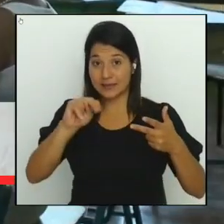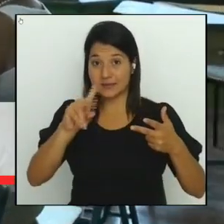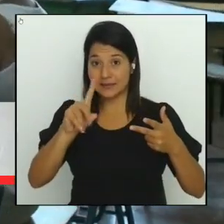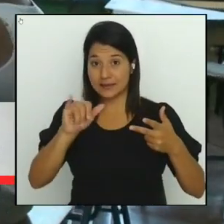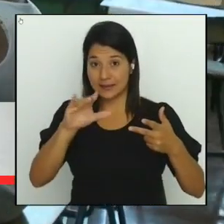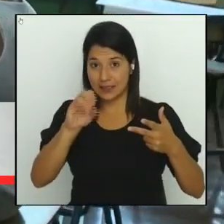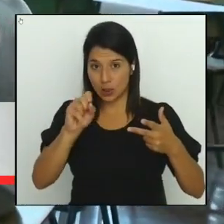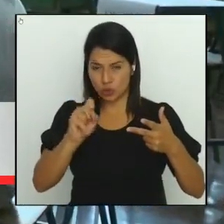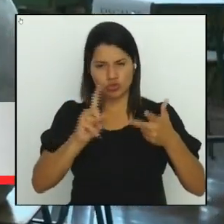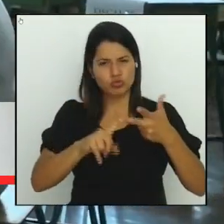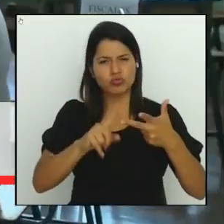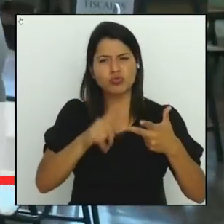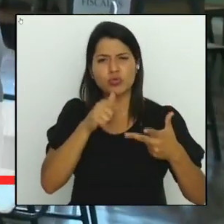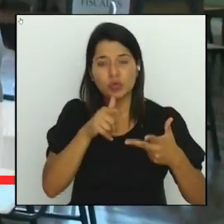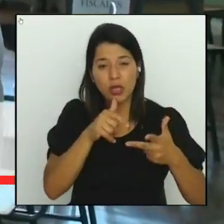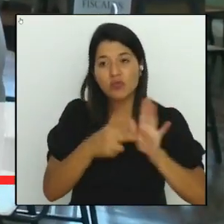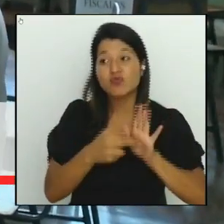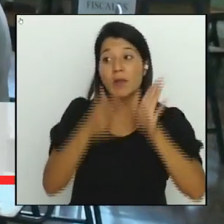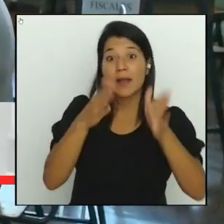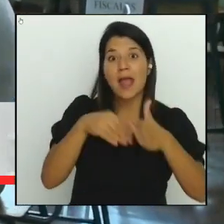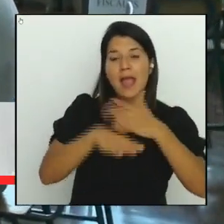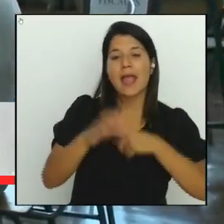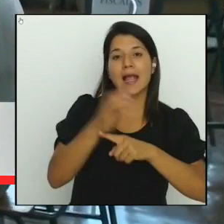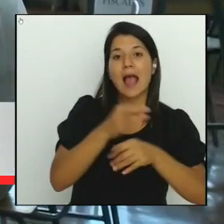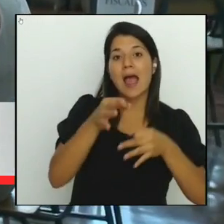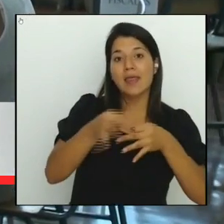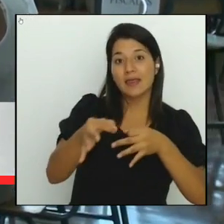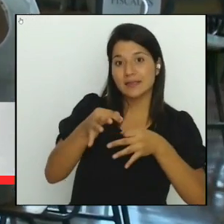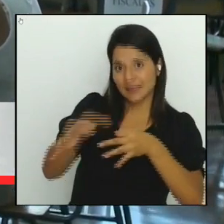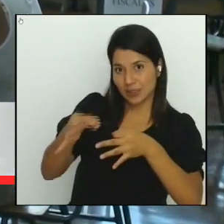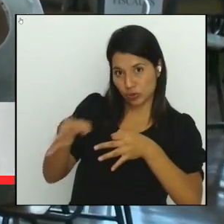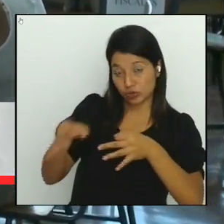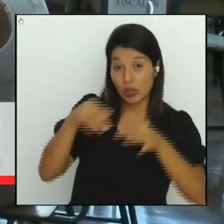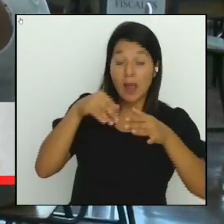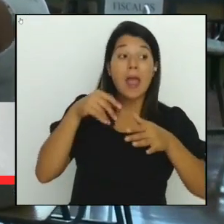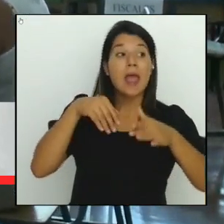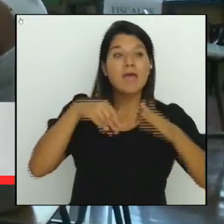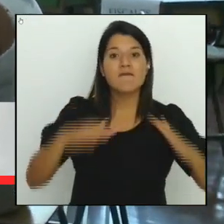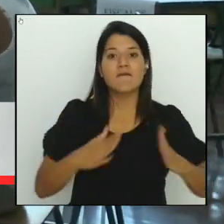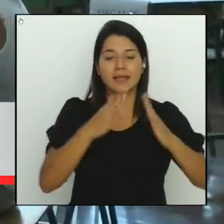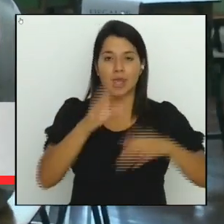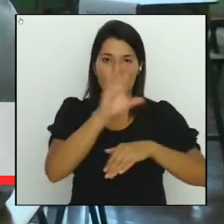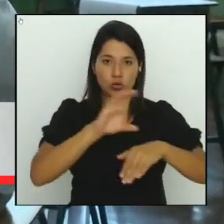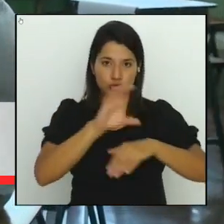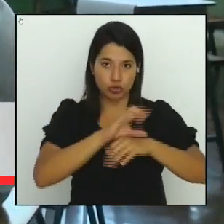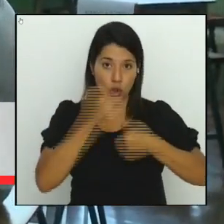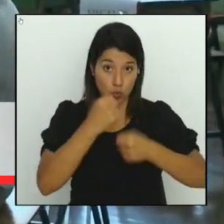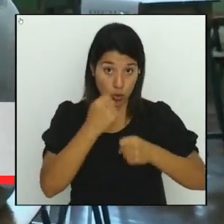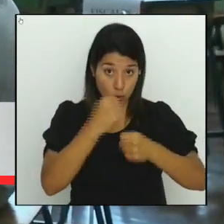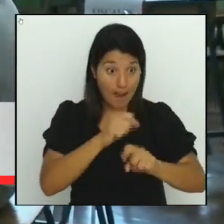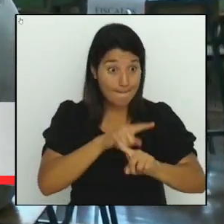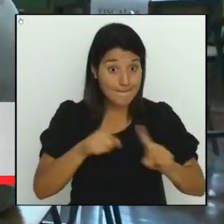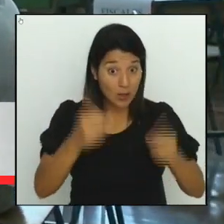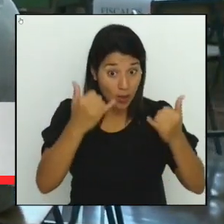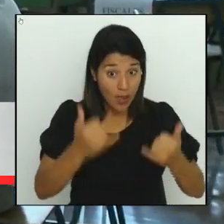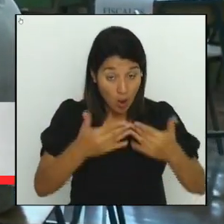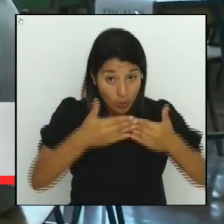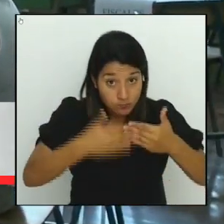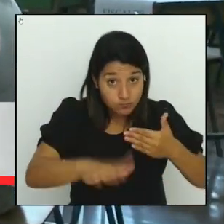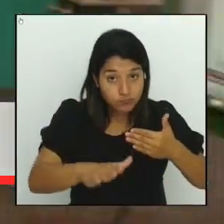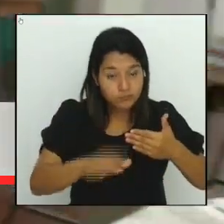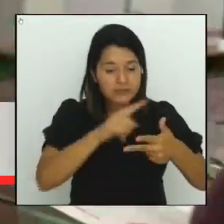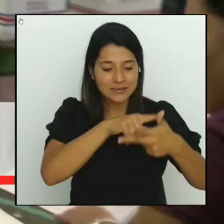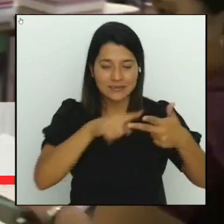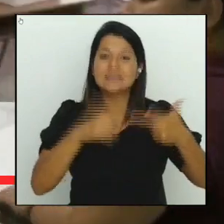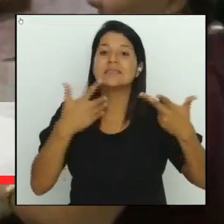en el consejo municipal. Bueno, a partir de esta elección ya tenemos paridad horizontal también en esos